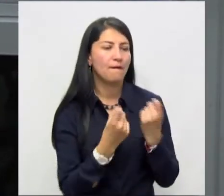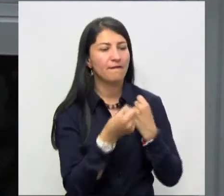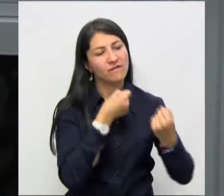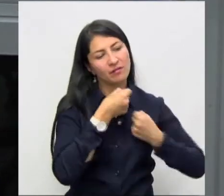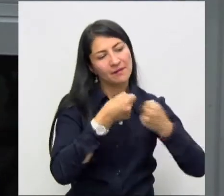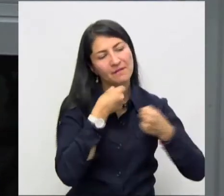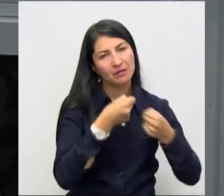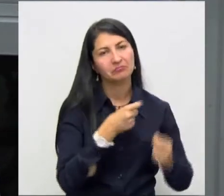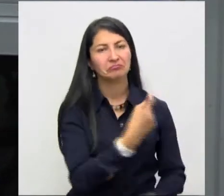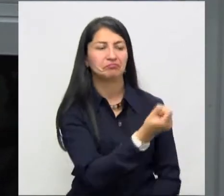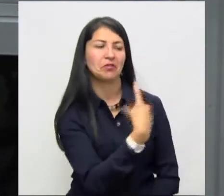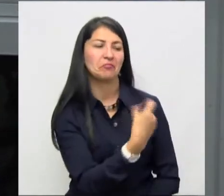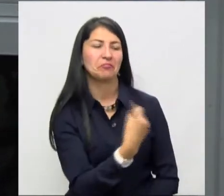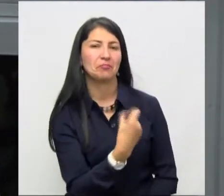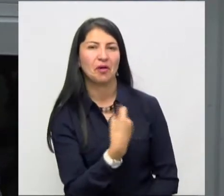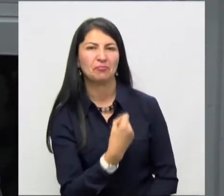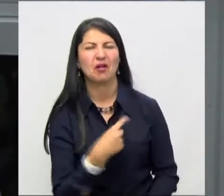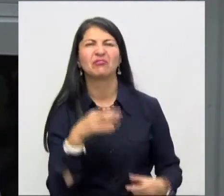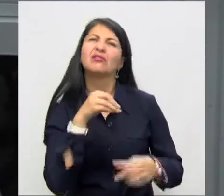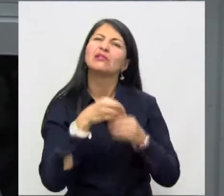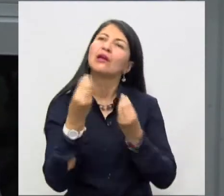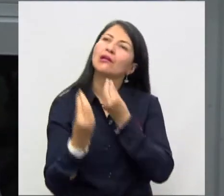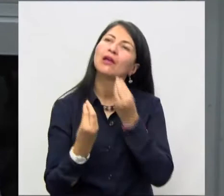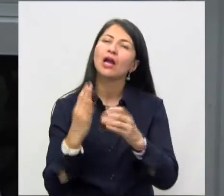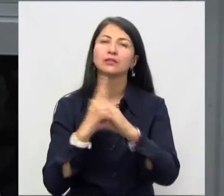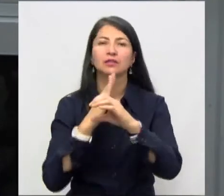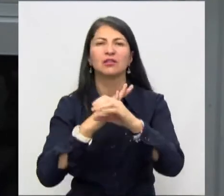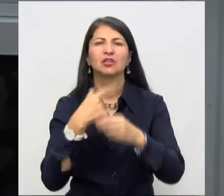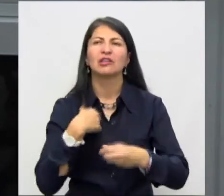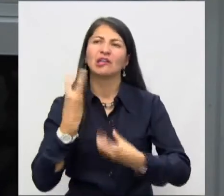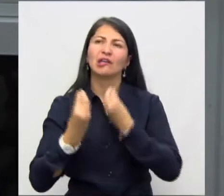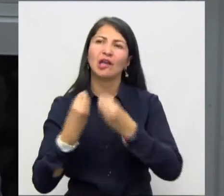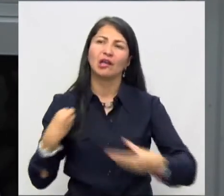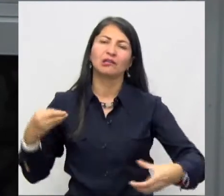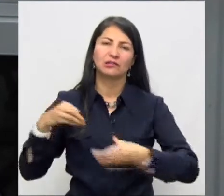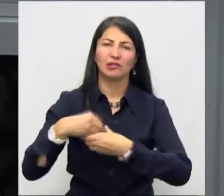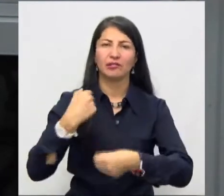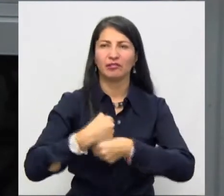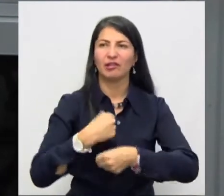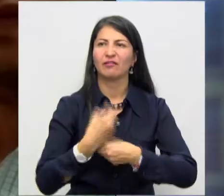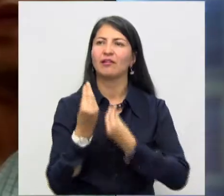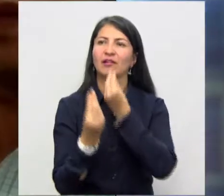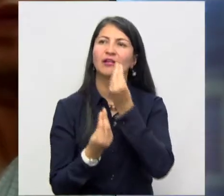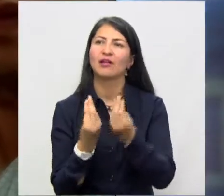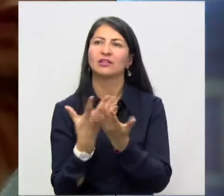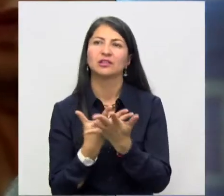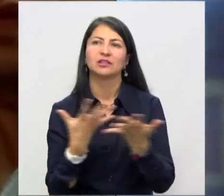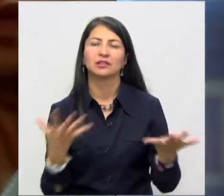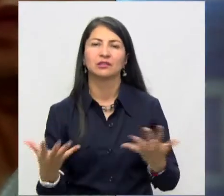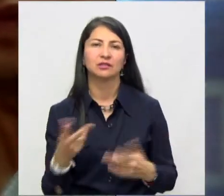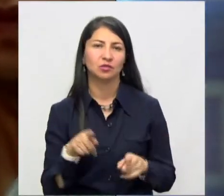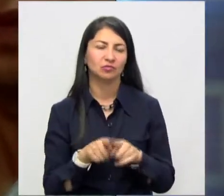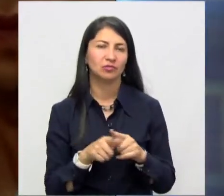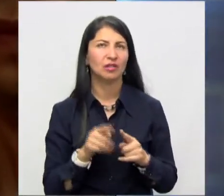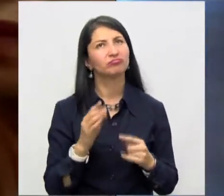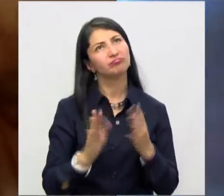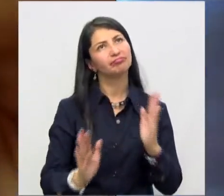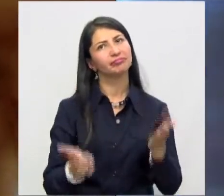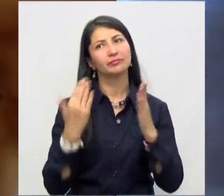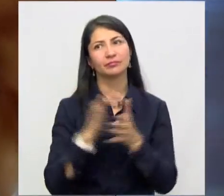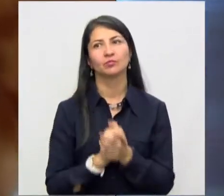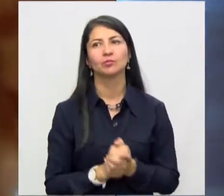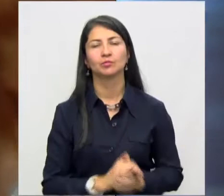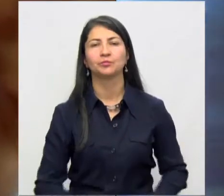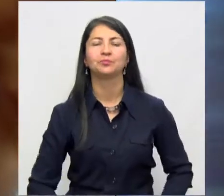entrevista y ella me hizo algunas preguntas sobre la Contraloría y cuál era mi función en que estaba haciendo la Contraloría para hacer una entidad mejor.